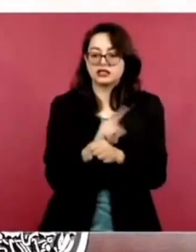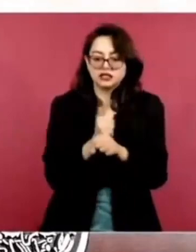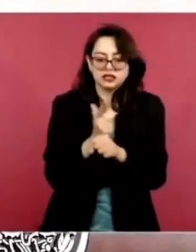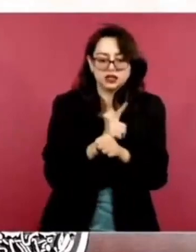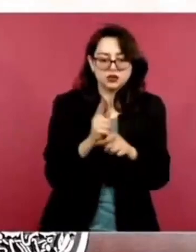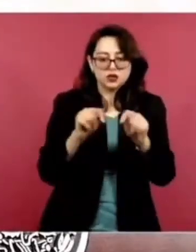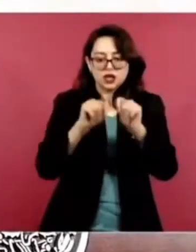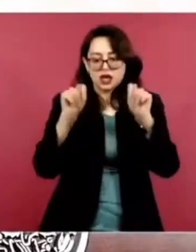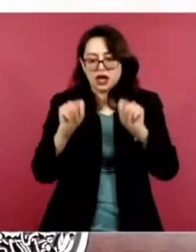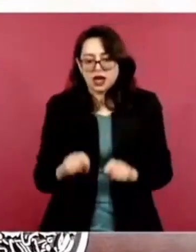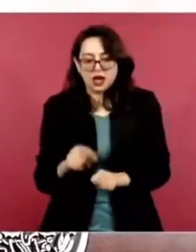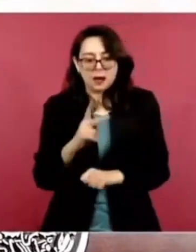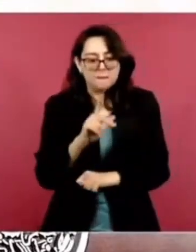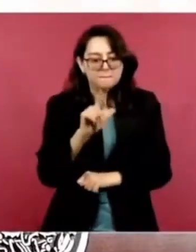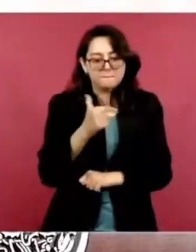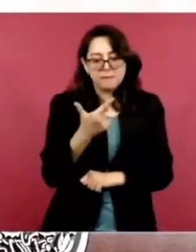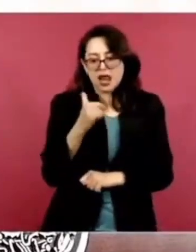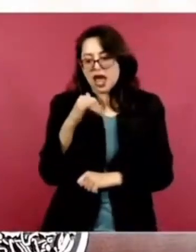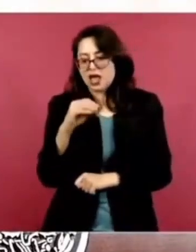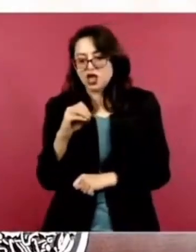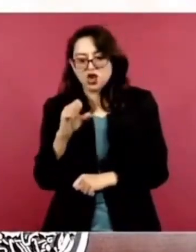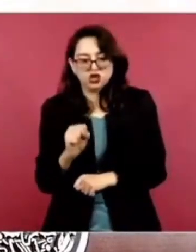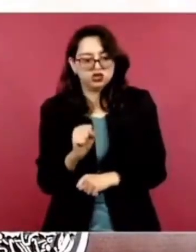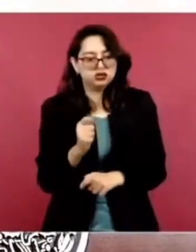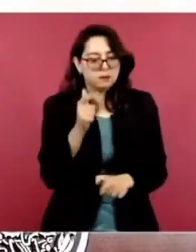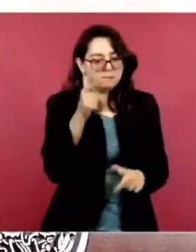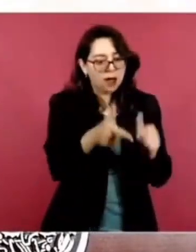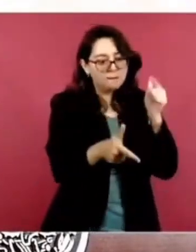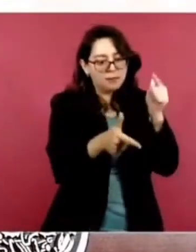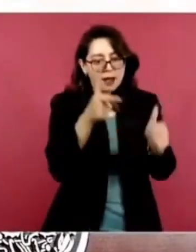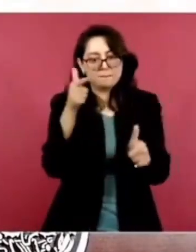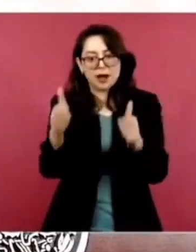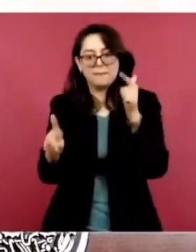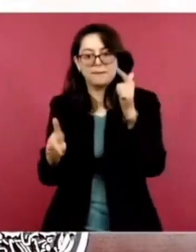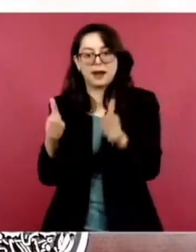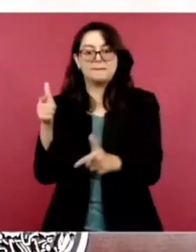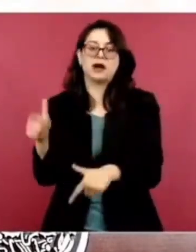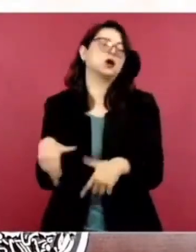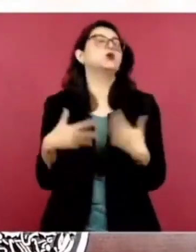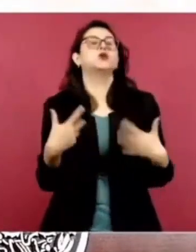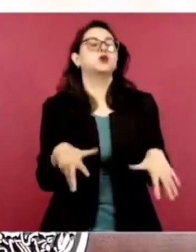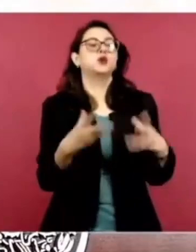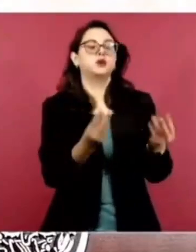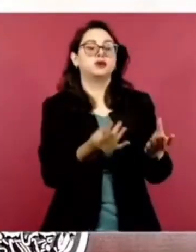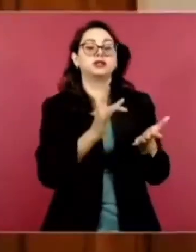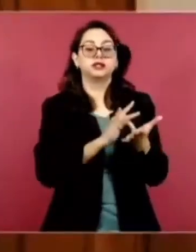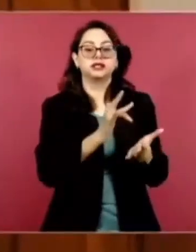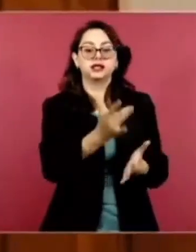Y eso está ayudando ahora mucho en el proceso de transformación.